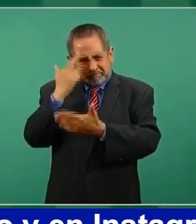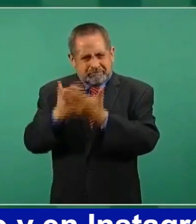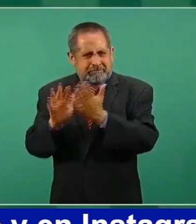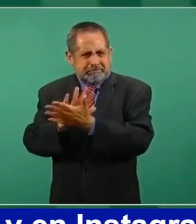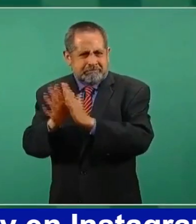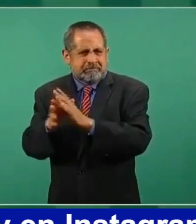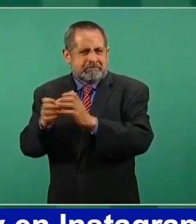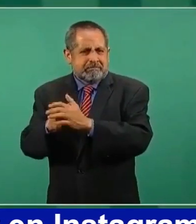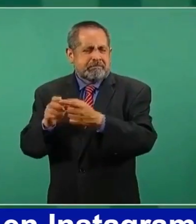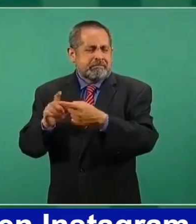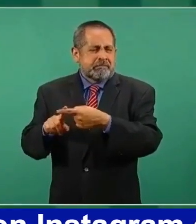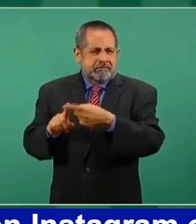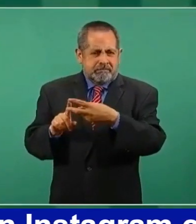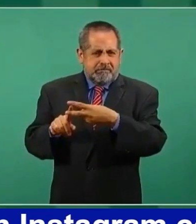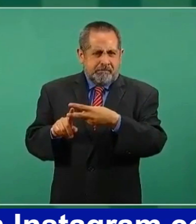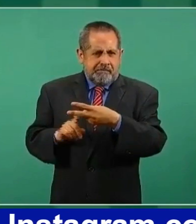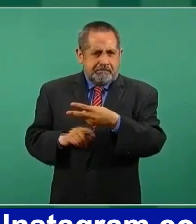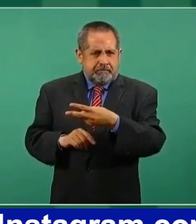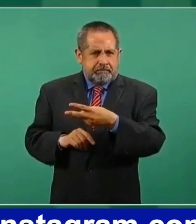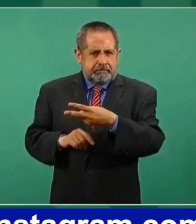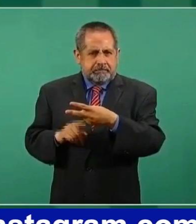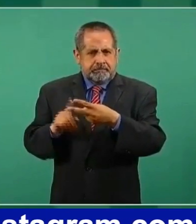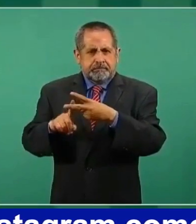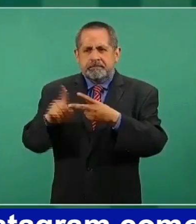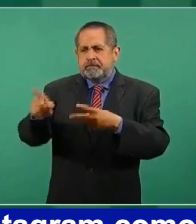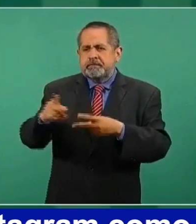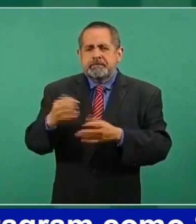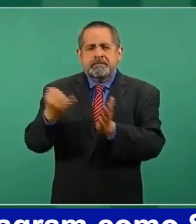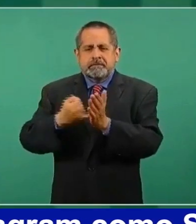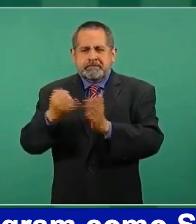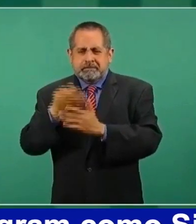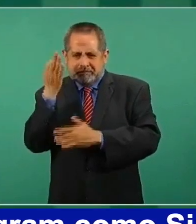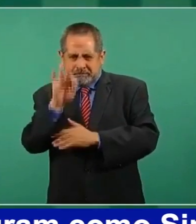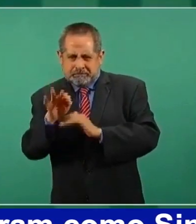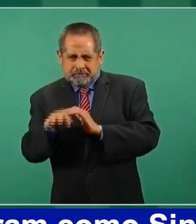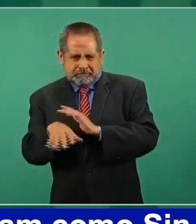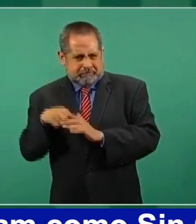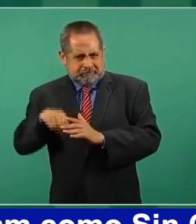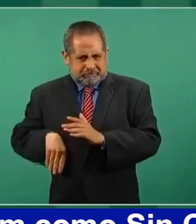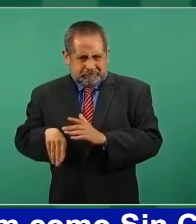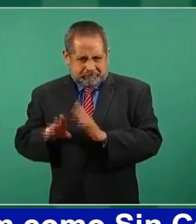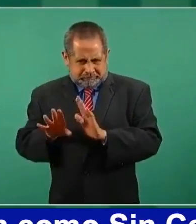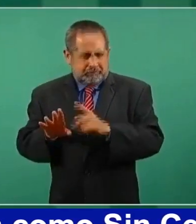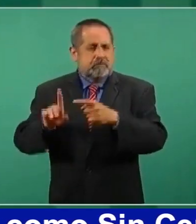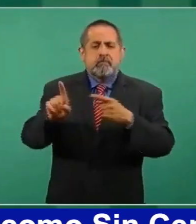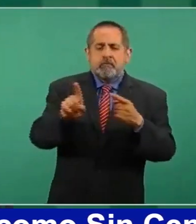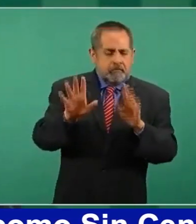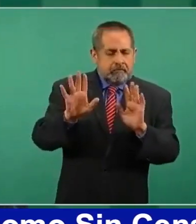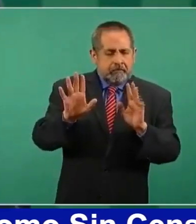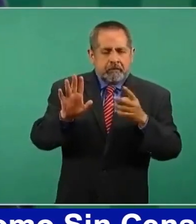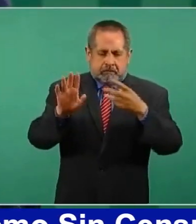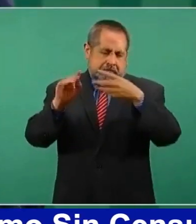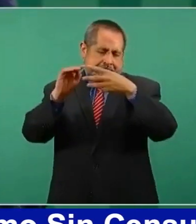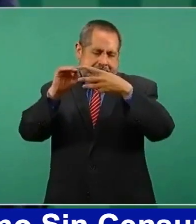delincuencia organizada y de fraudulación fiscal, algo así, pero en general.